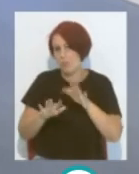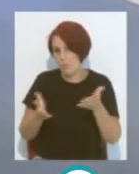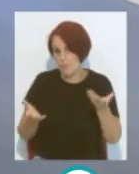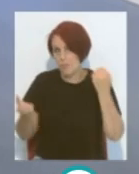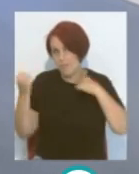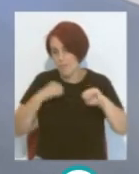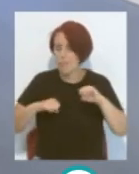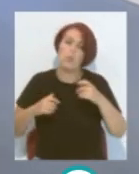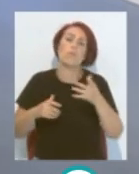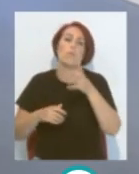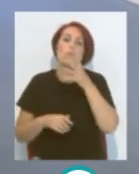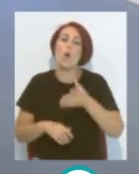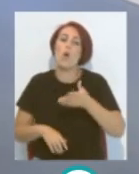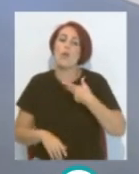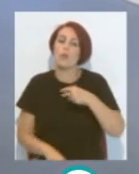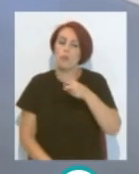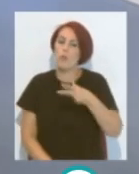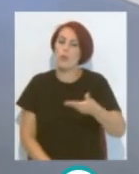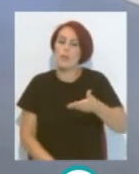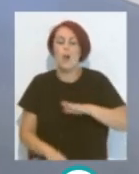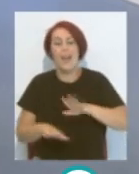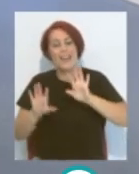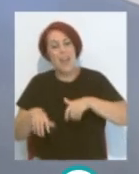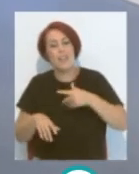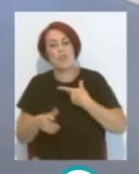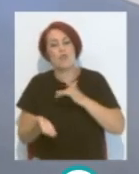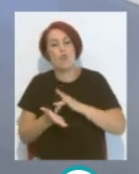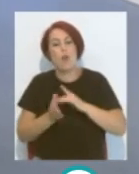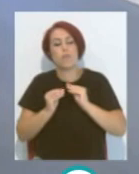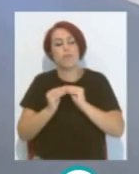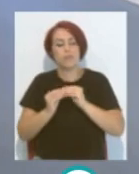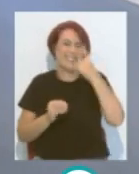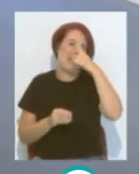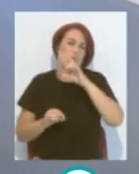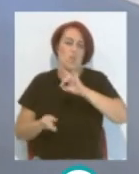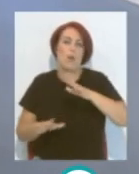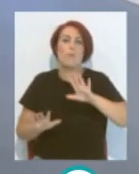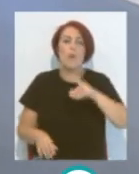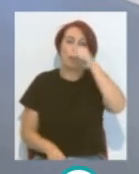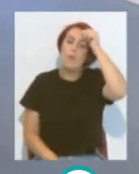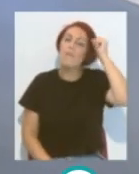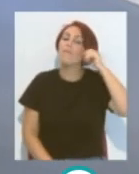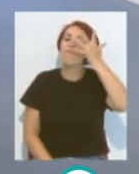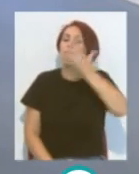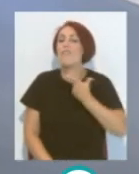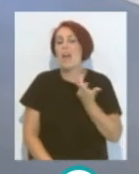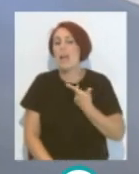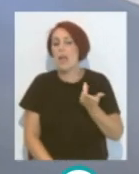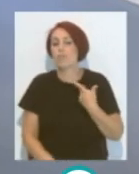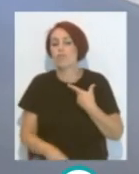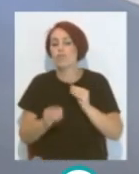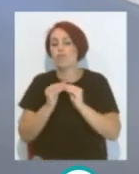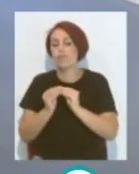Porque el Cádiz Cuando a la hora de elaborar También sabe Lo que pasa Que Álvaro prefiere No desgastarse Tanto en la